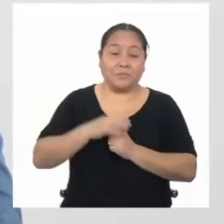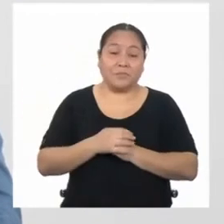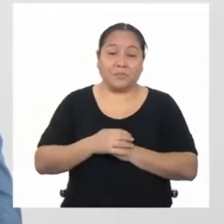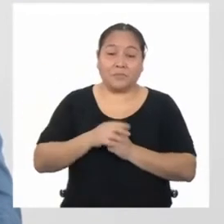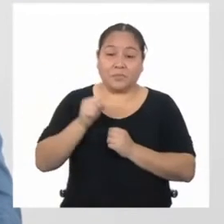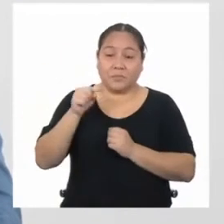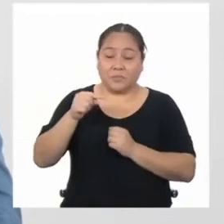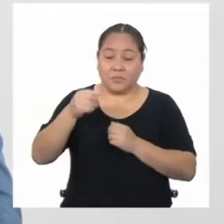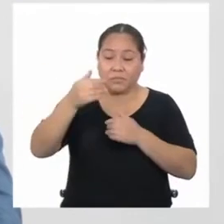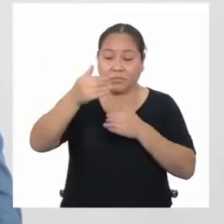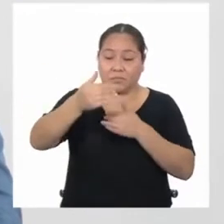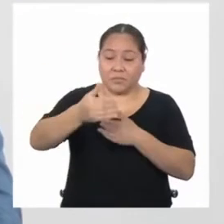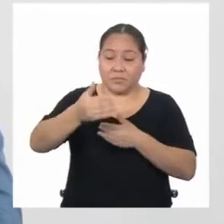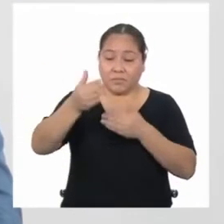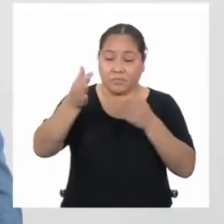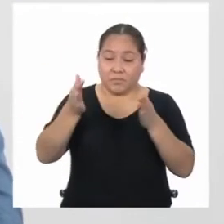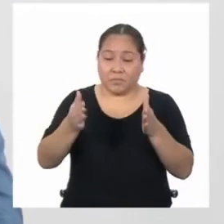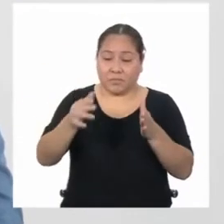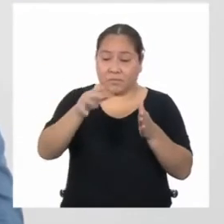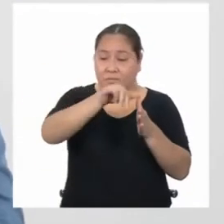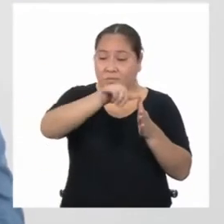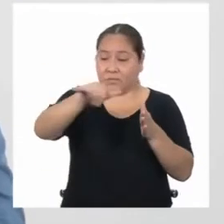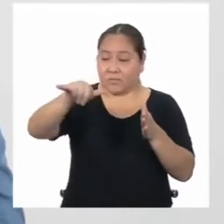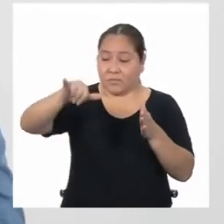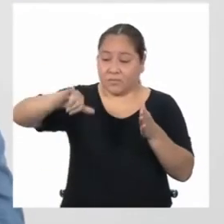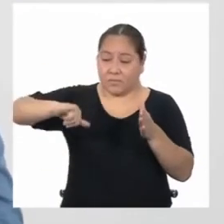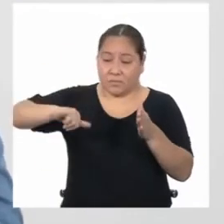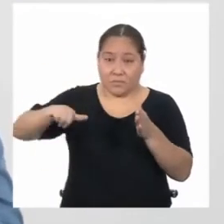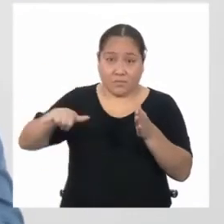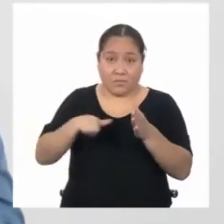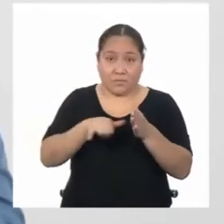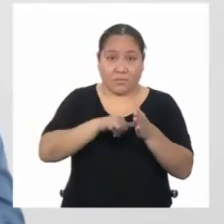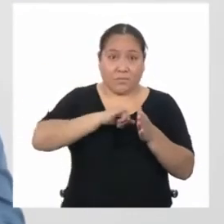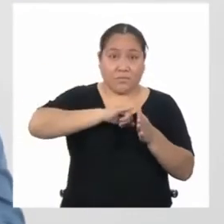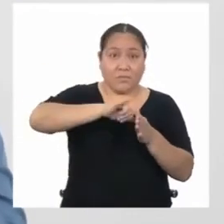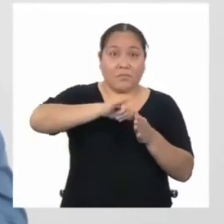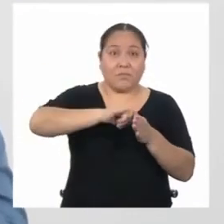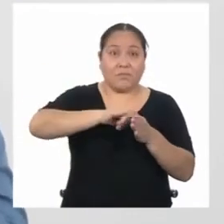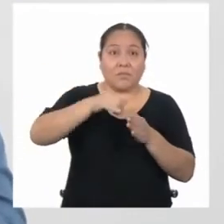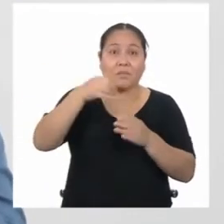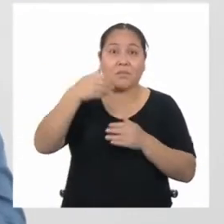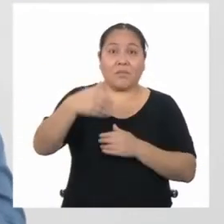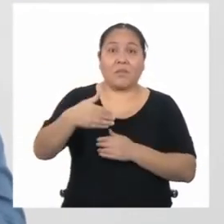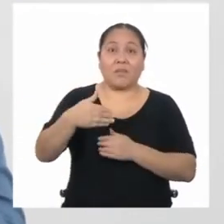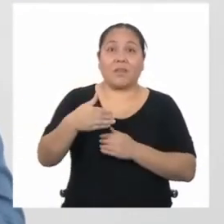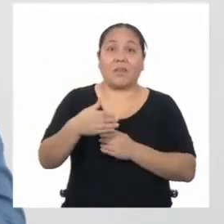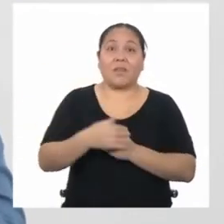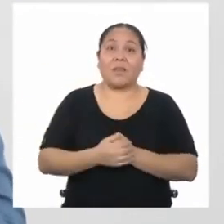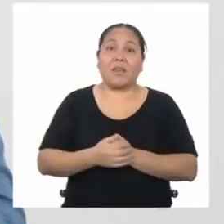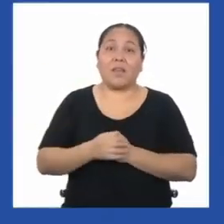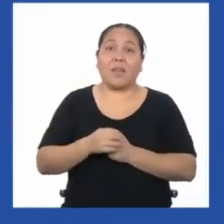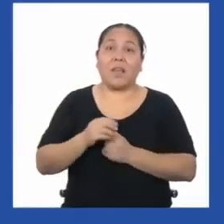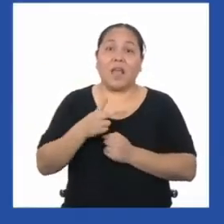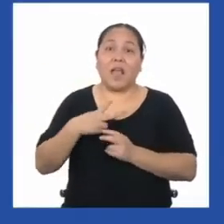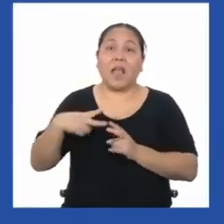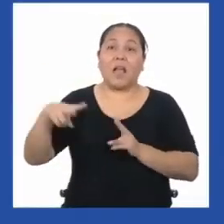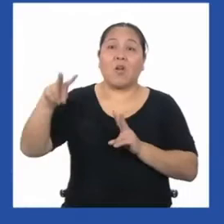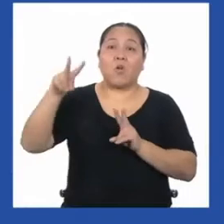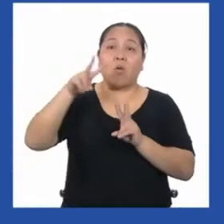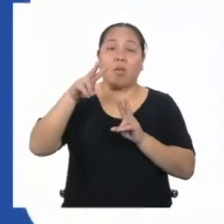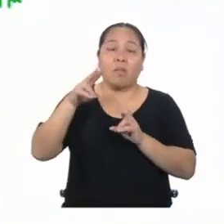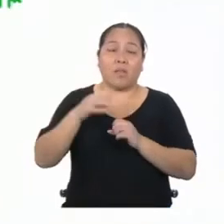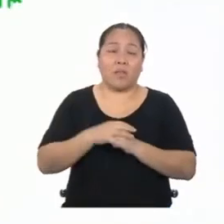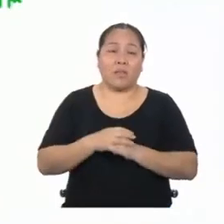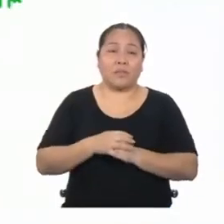del cuadrado son iguales, su área se calcula elevando al cuadrado la medida de ellos.